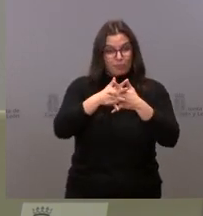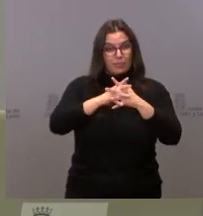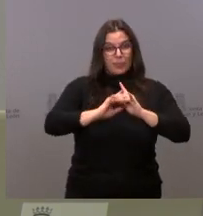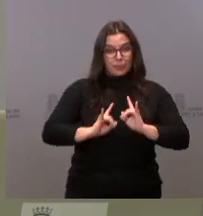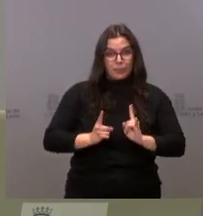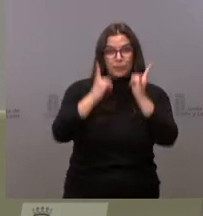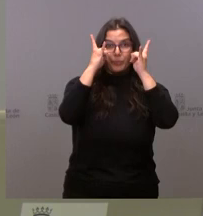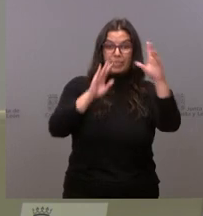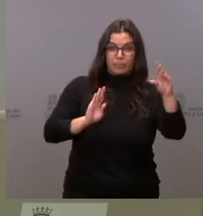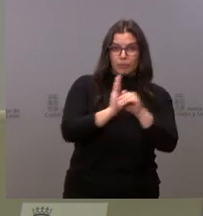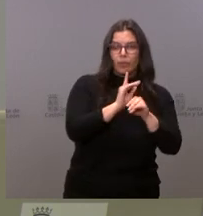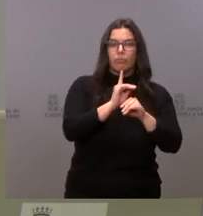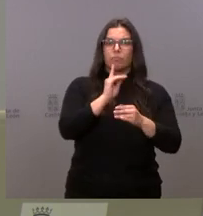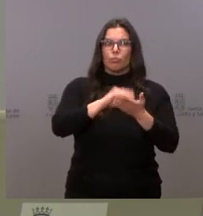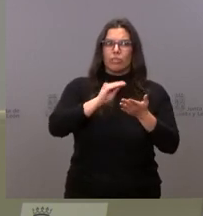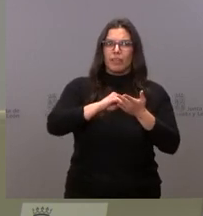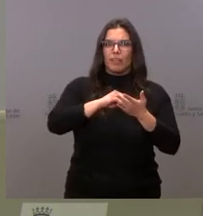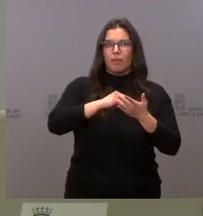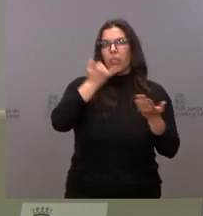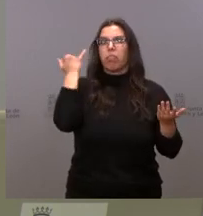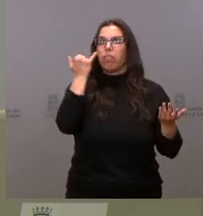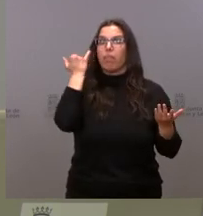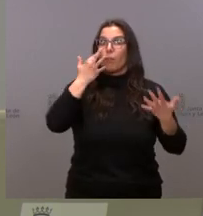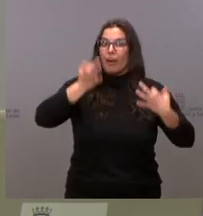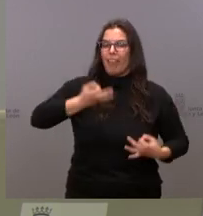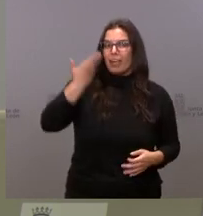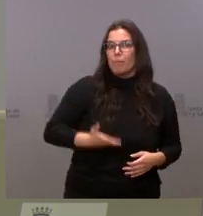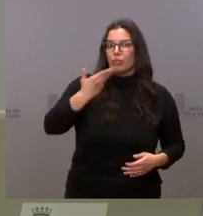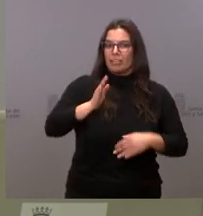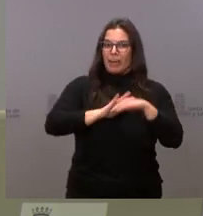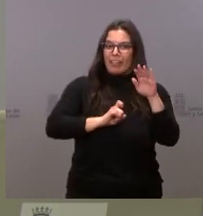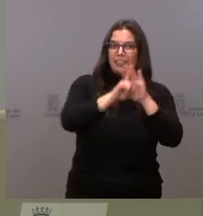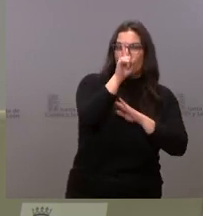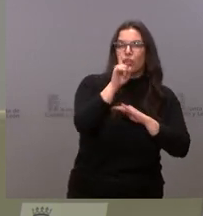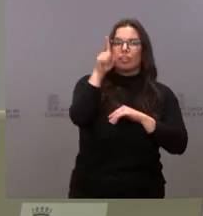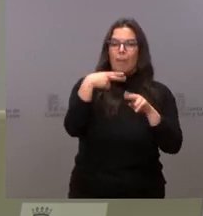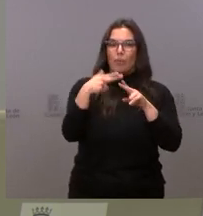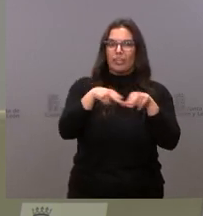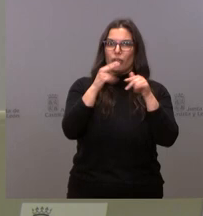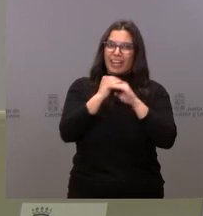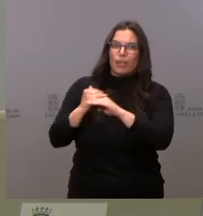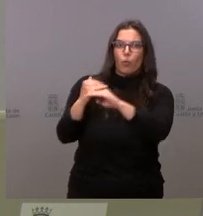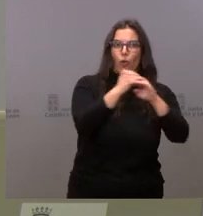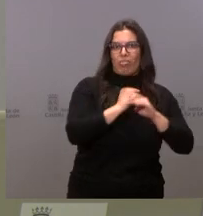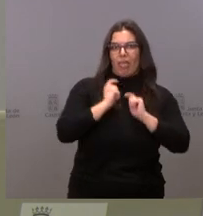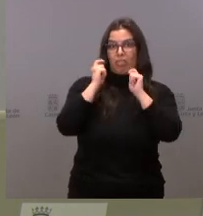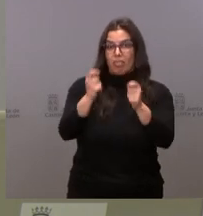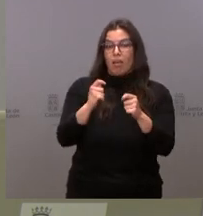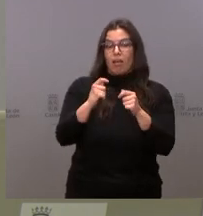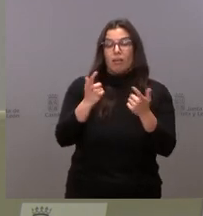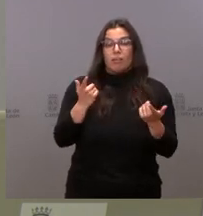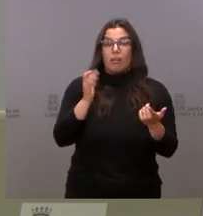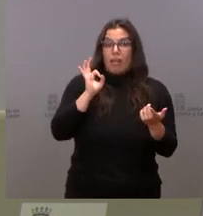inversiones en el desarrollo y en la calidad y en la equidad de esas políticas sociales. Es verdad que estas